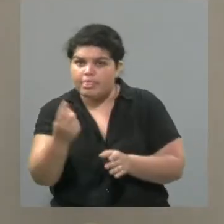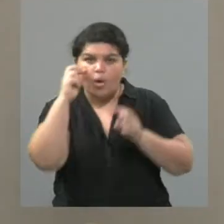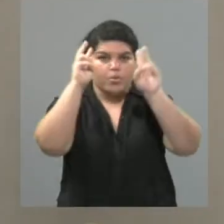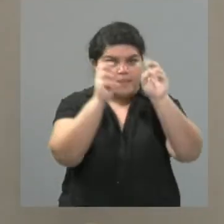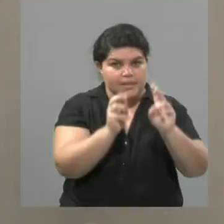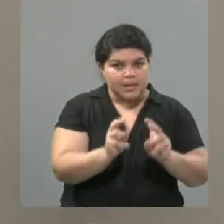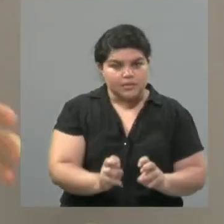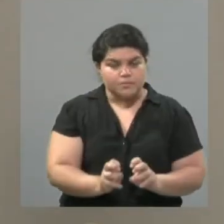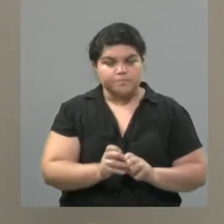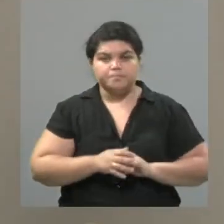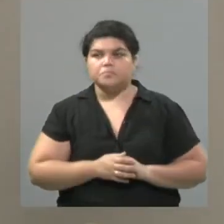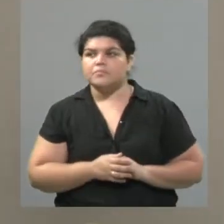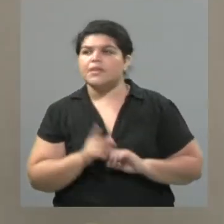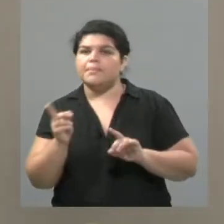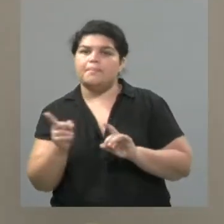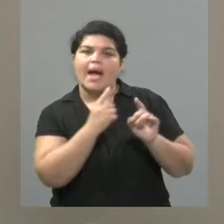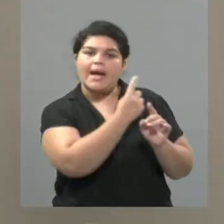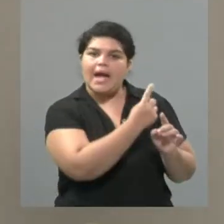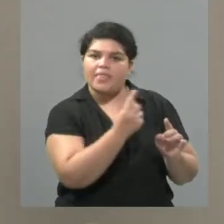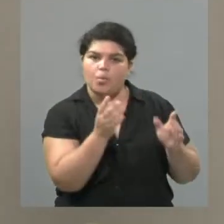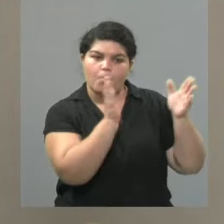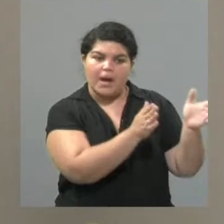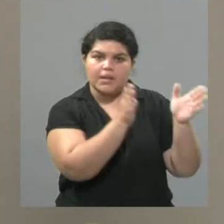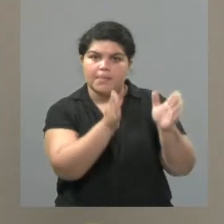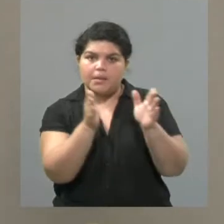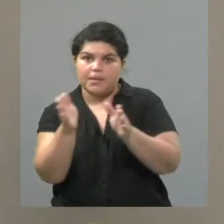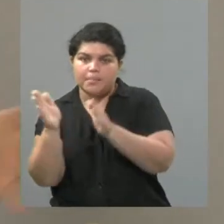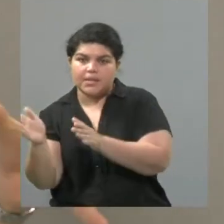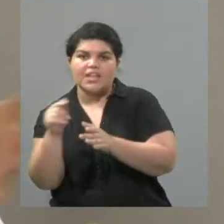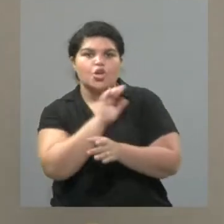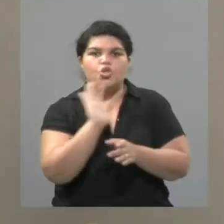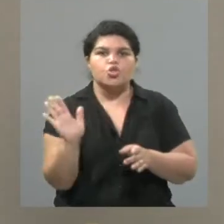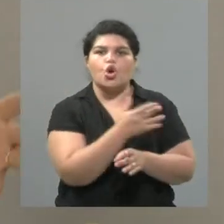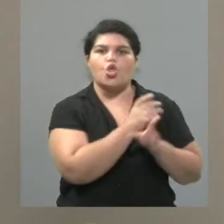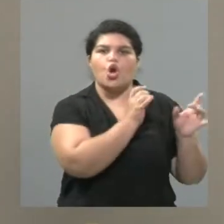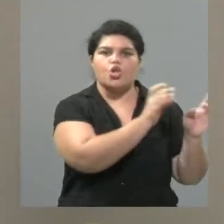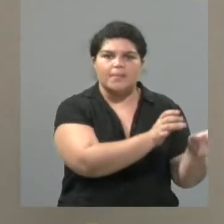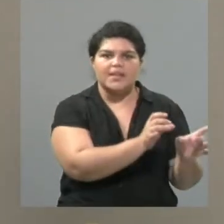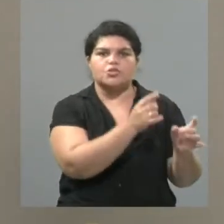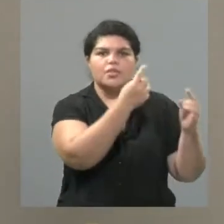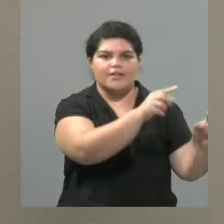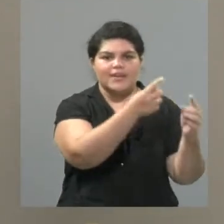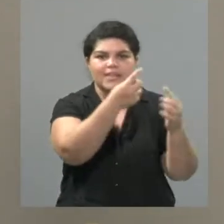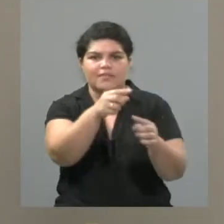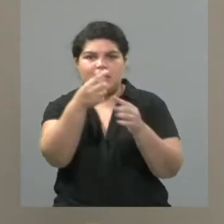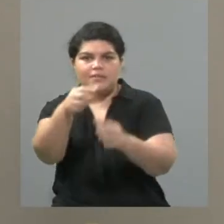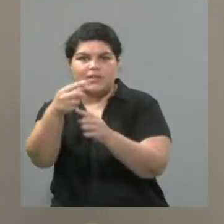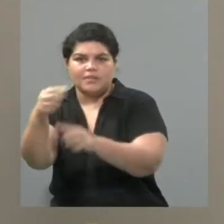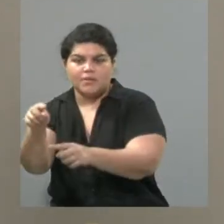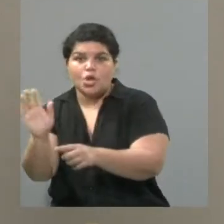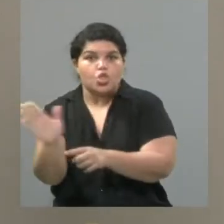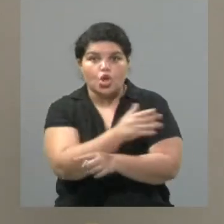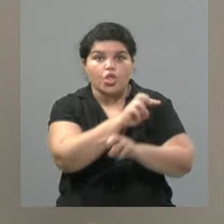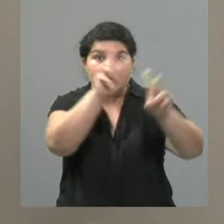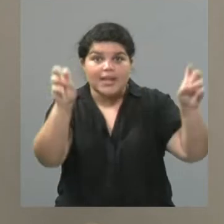fragmento toca un tipo de contaminación diferente, pero todas con el mismo mensaje, el tratar de visibilizar esta problemática